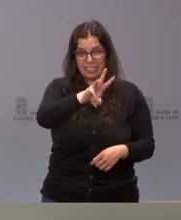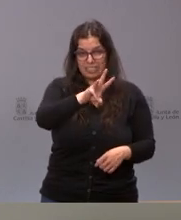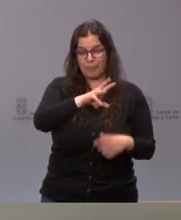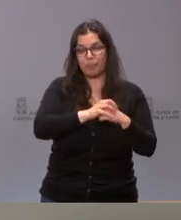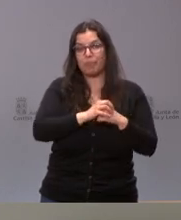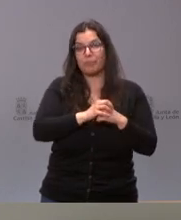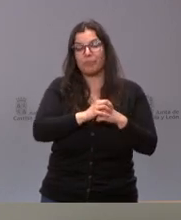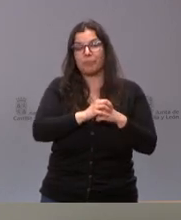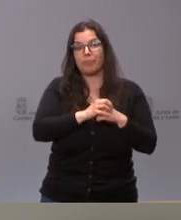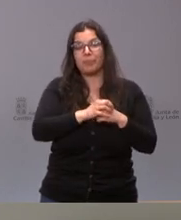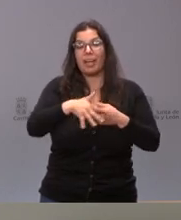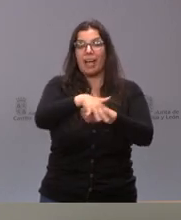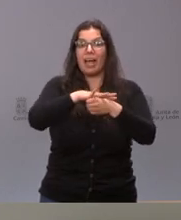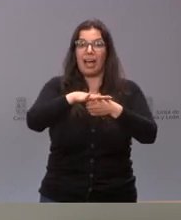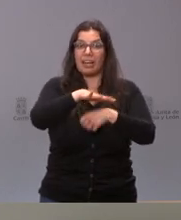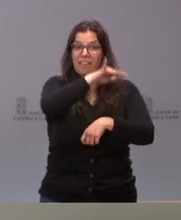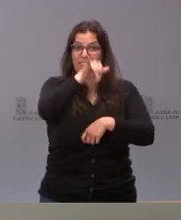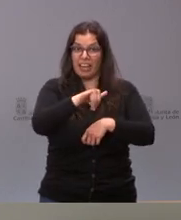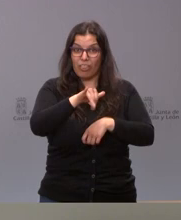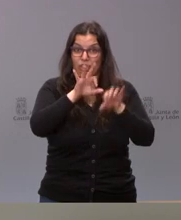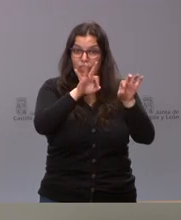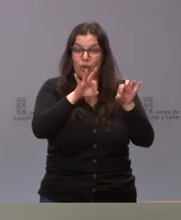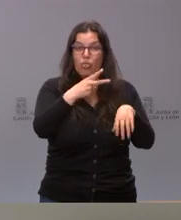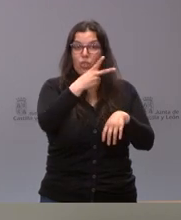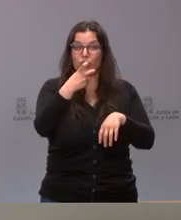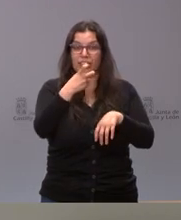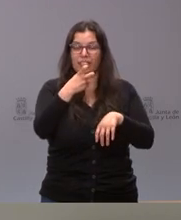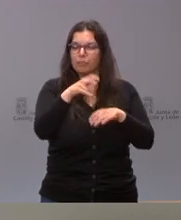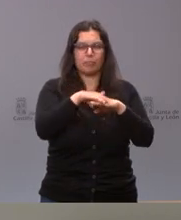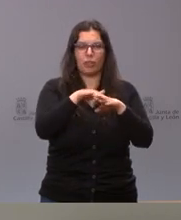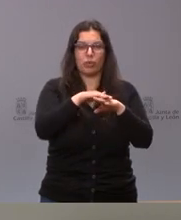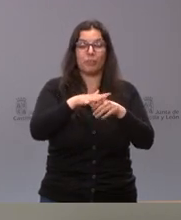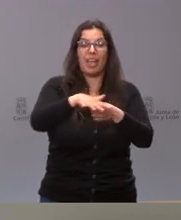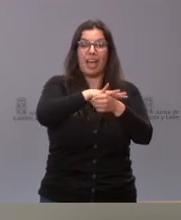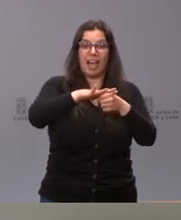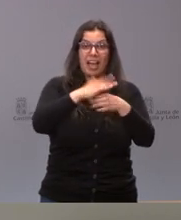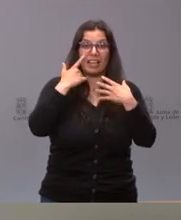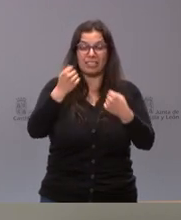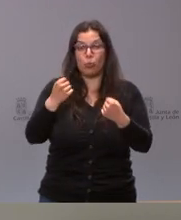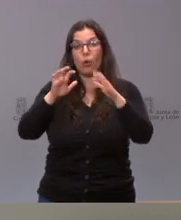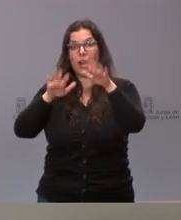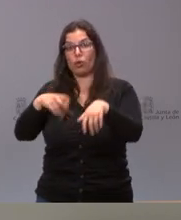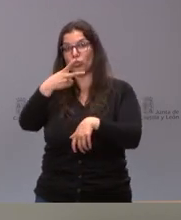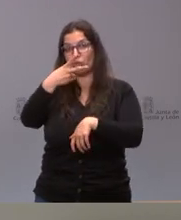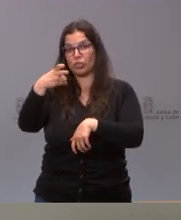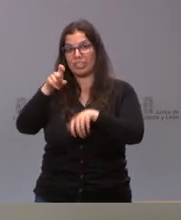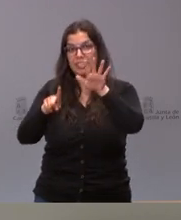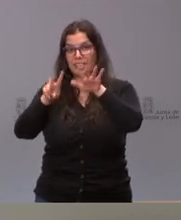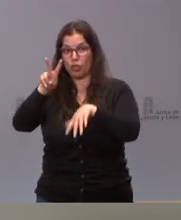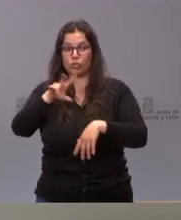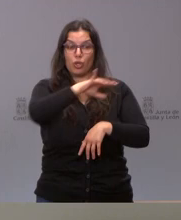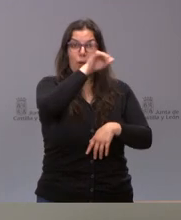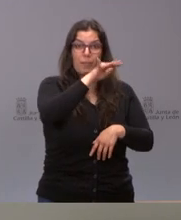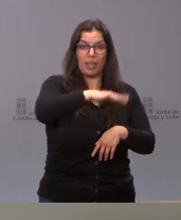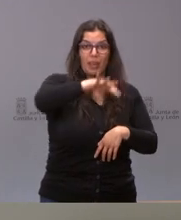les significo que el área de salud del Bierzo son 262 perdón el área de salud de León son 262 y el área de salud